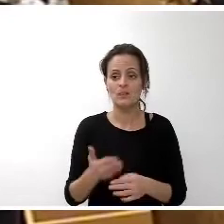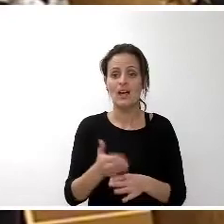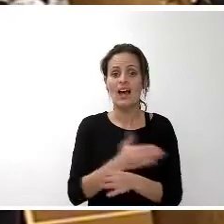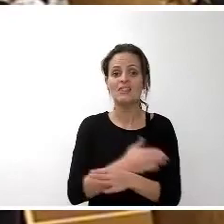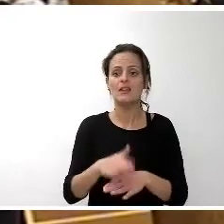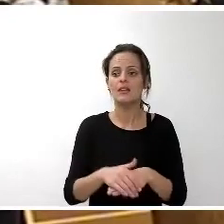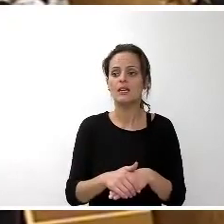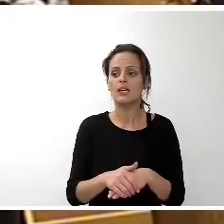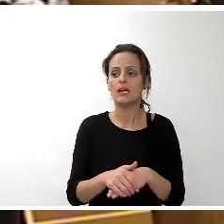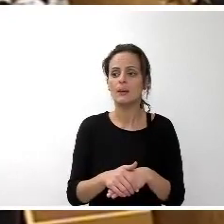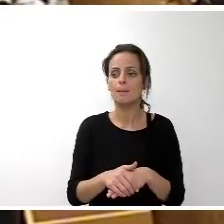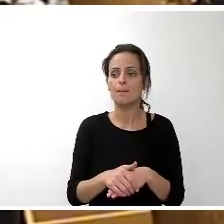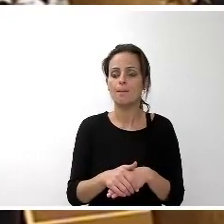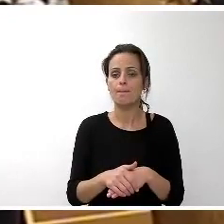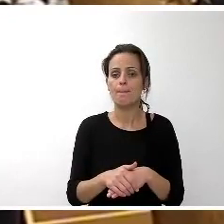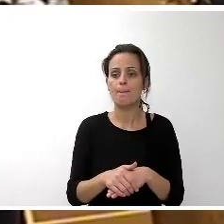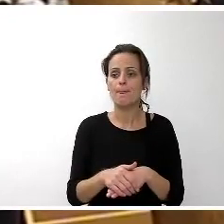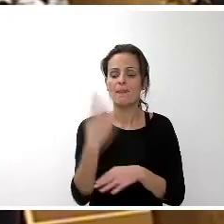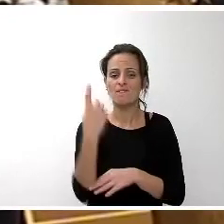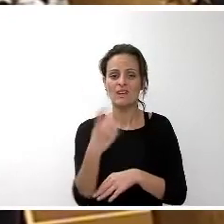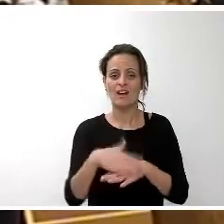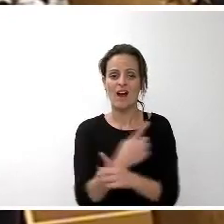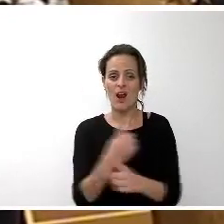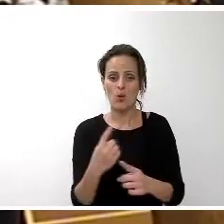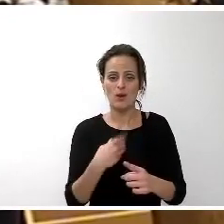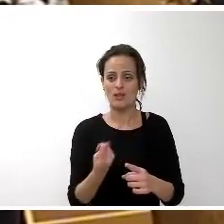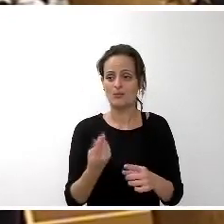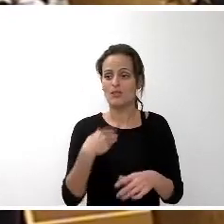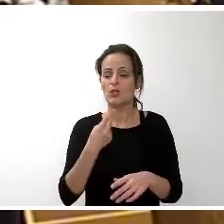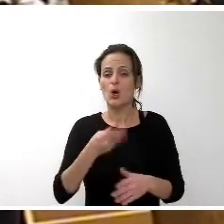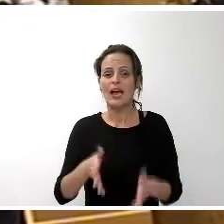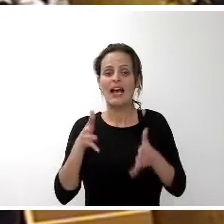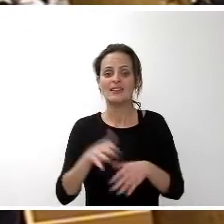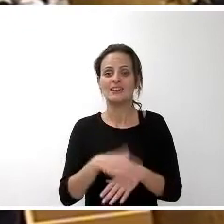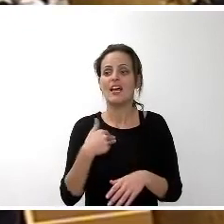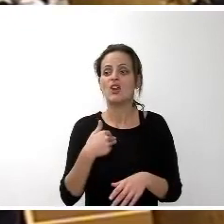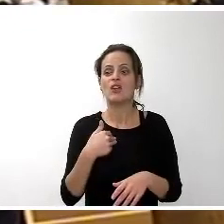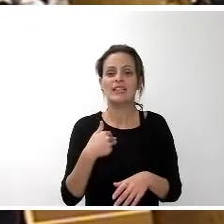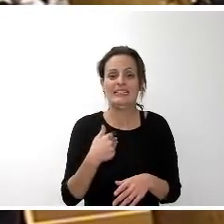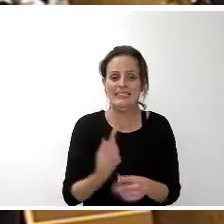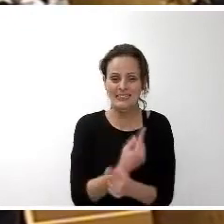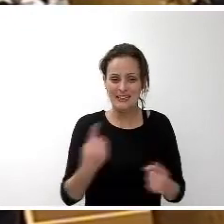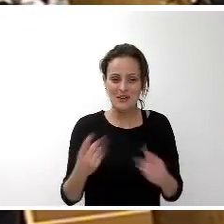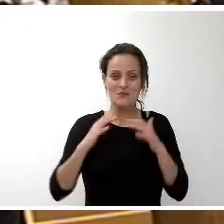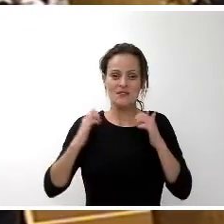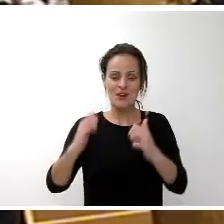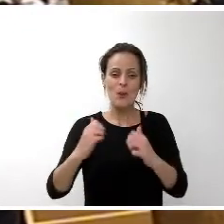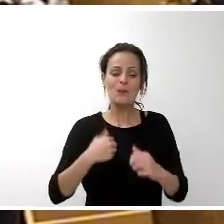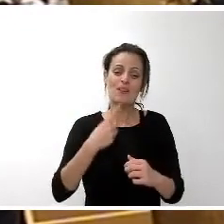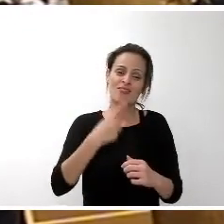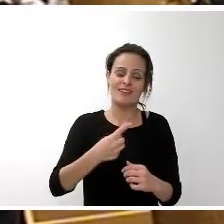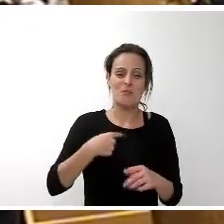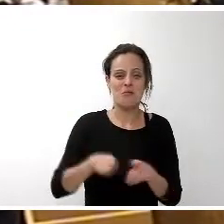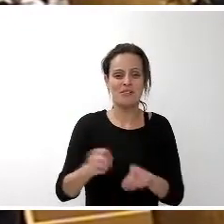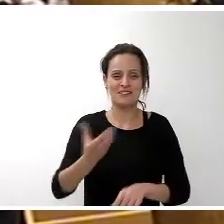posición estoy encantado de que cada uno de los plenos se nombre al ayuntamiento de los Ralejos ladran luego cabalgamos